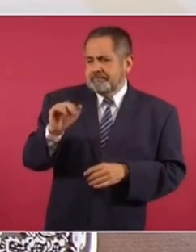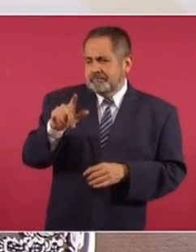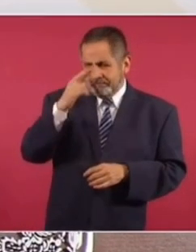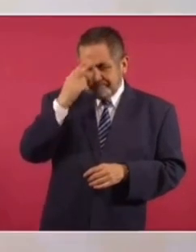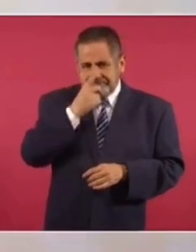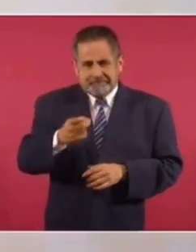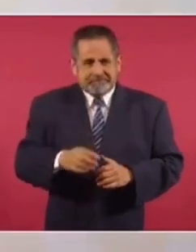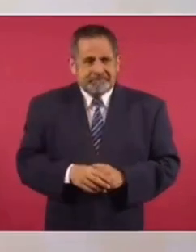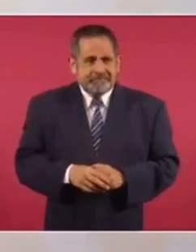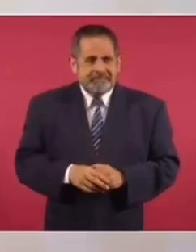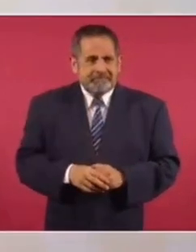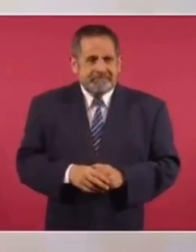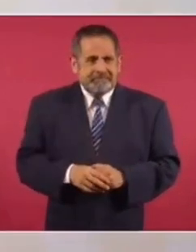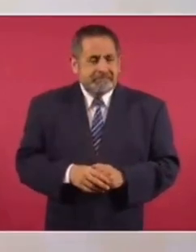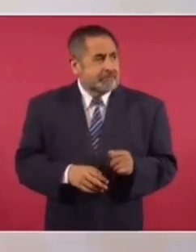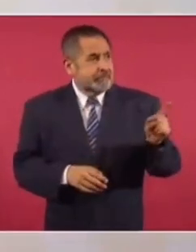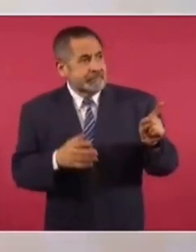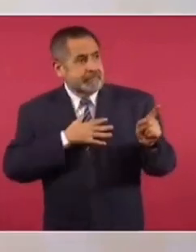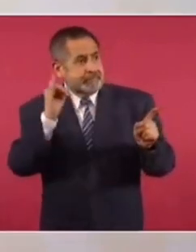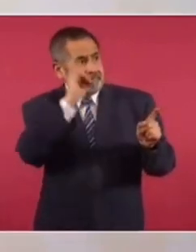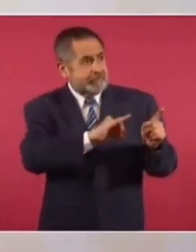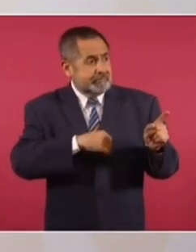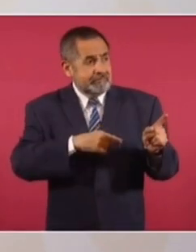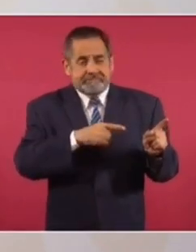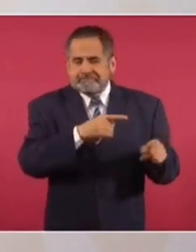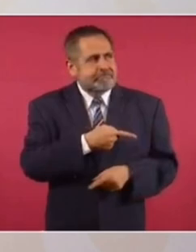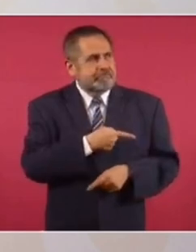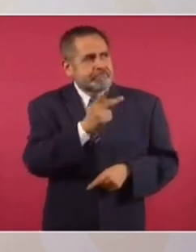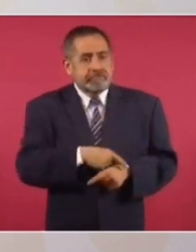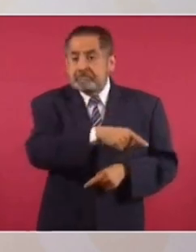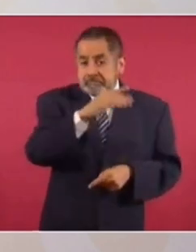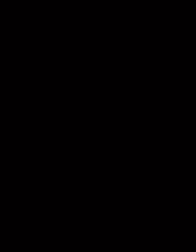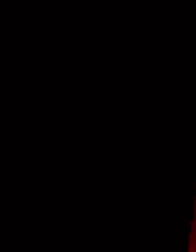decía yo pobrecito mi patrón, piensa que el pobre soy yo.